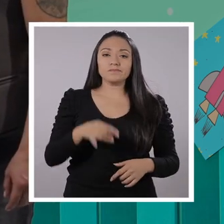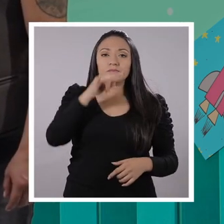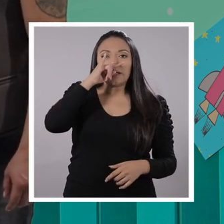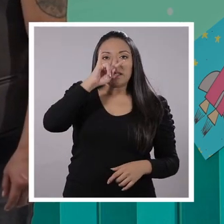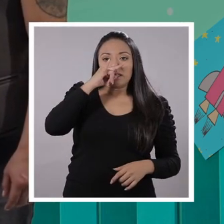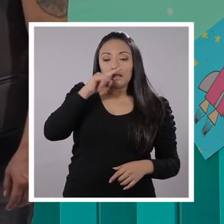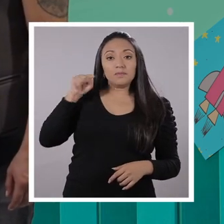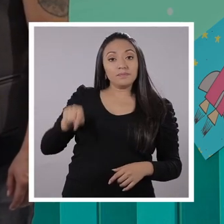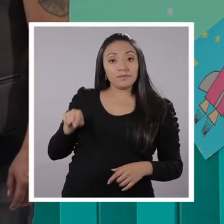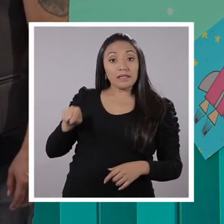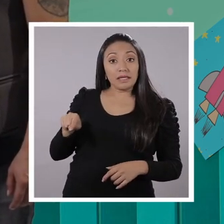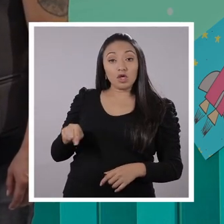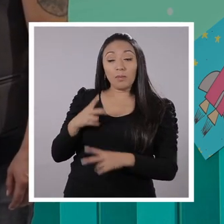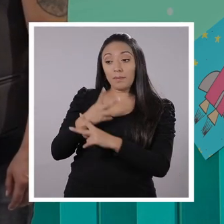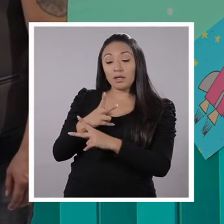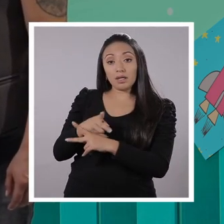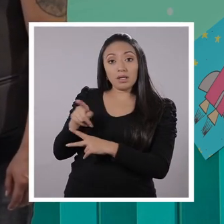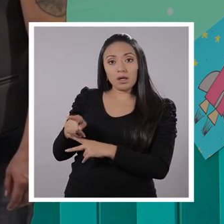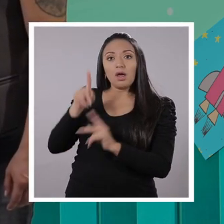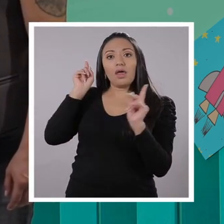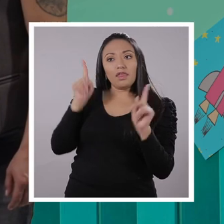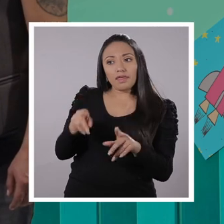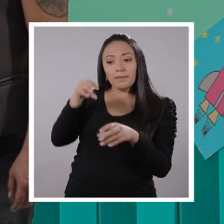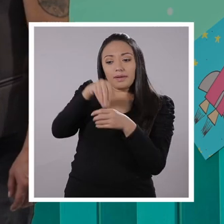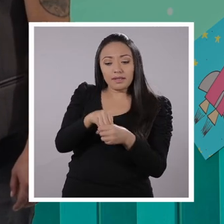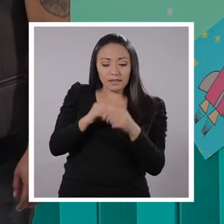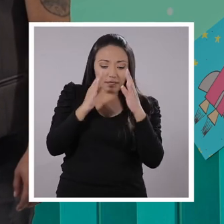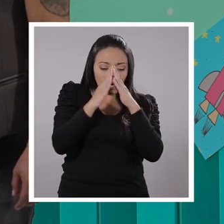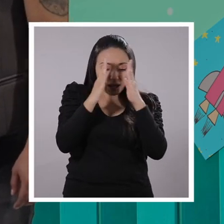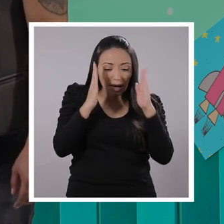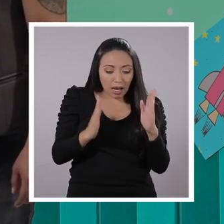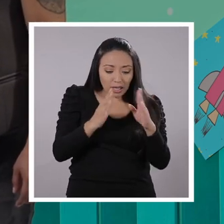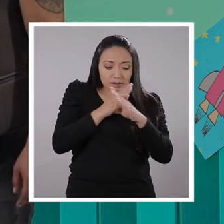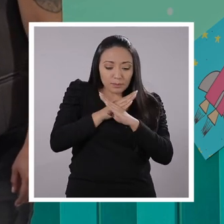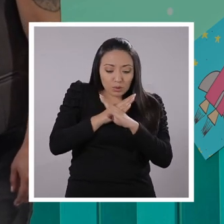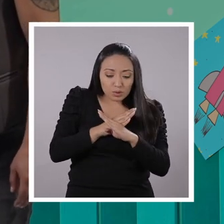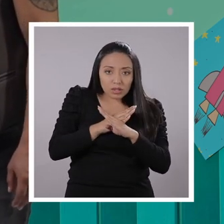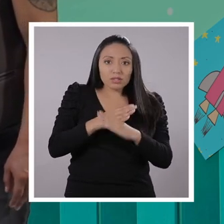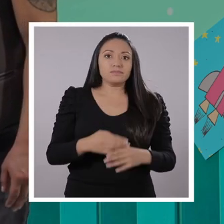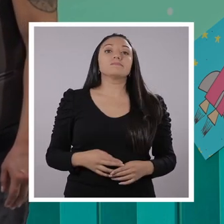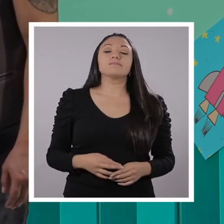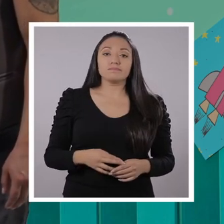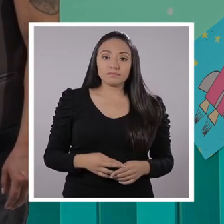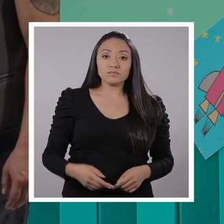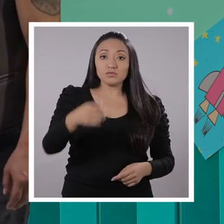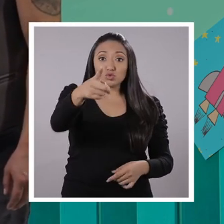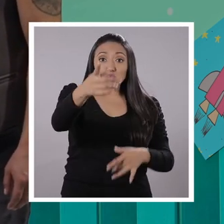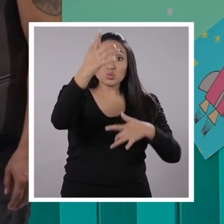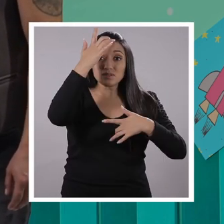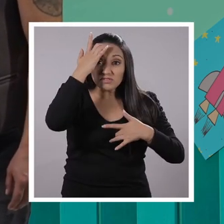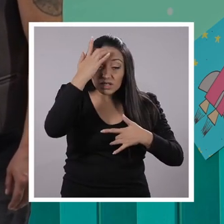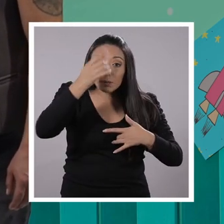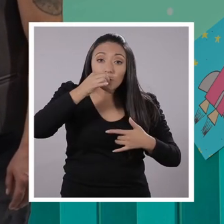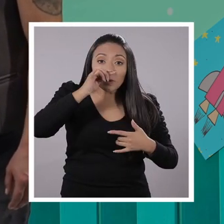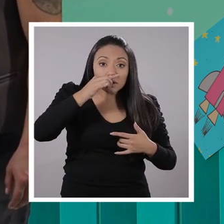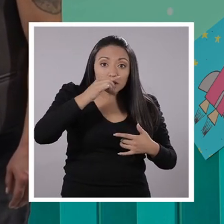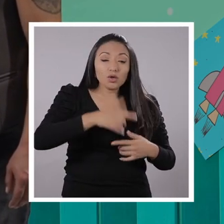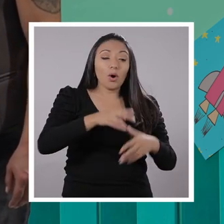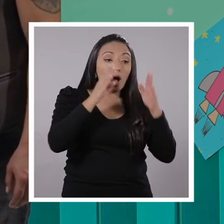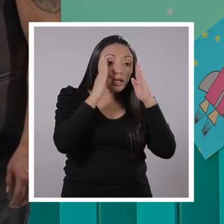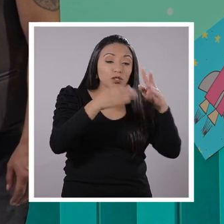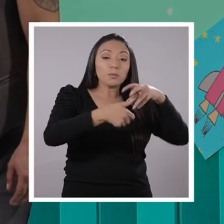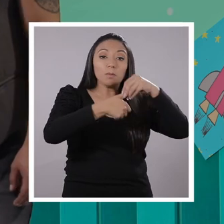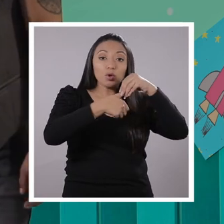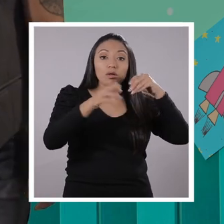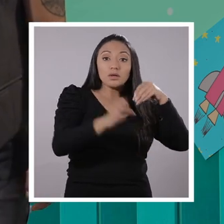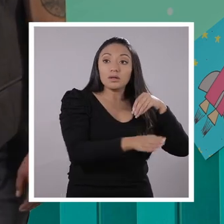que son una población de riesgo tienen que estar en casa, tienen que estar seguros. Y si ustedes se enferman, tienen prioridad. Si van